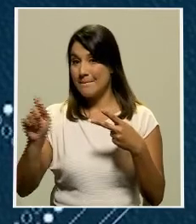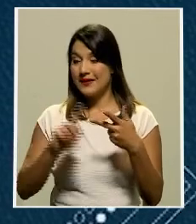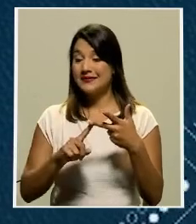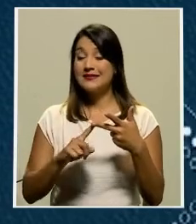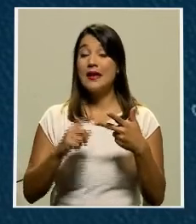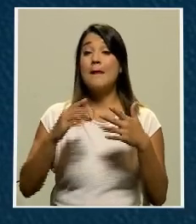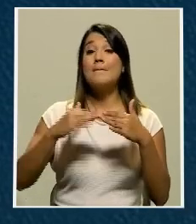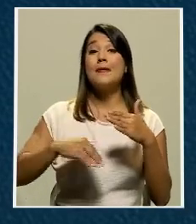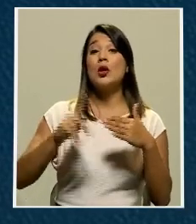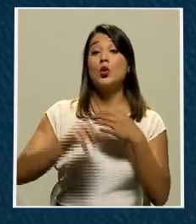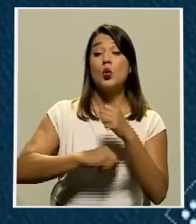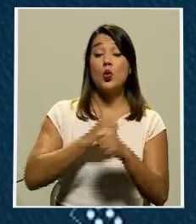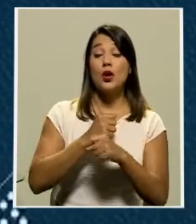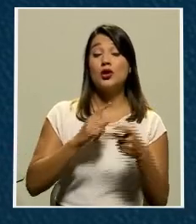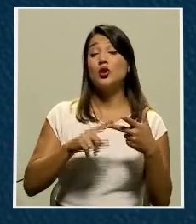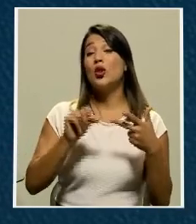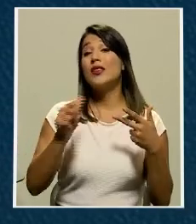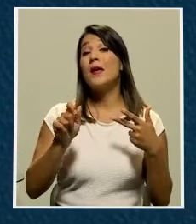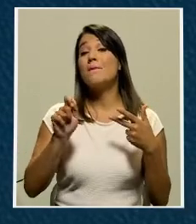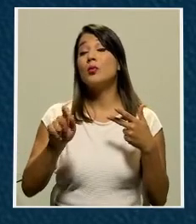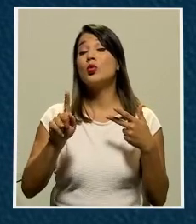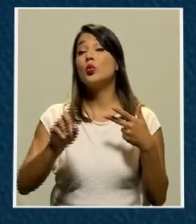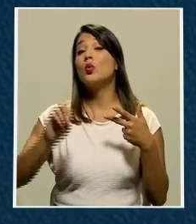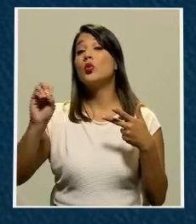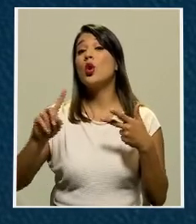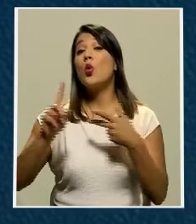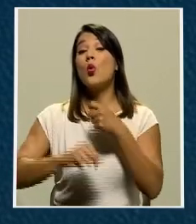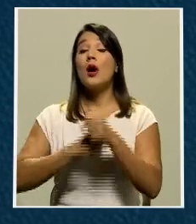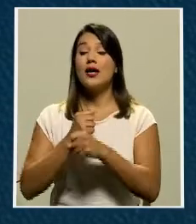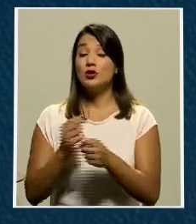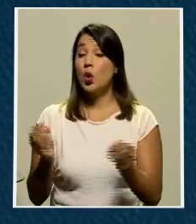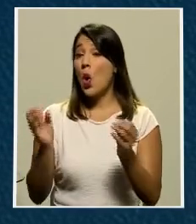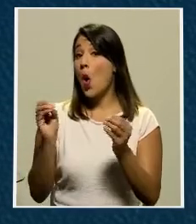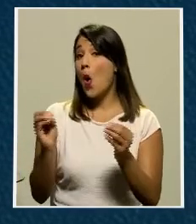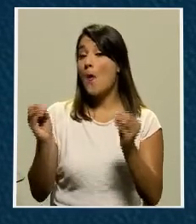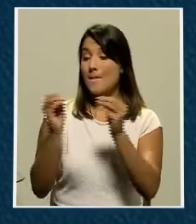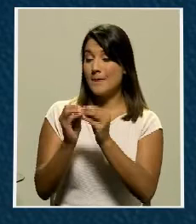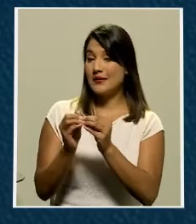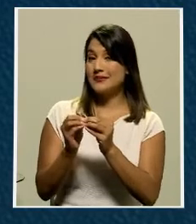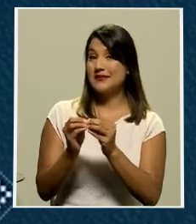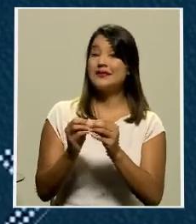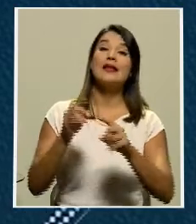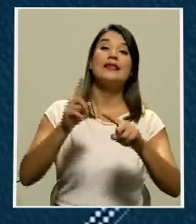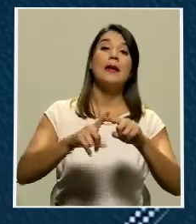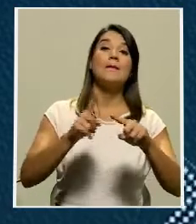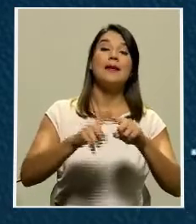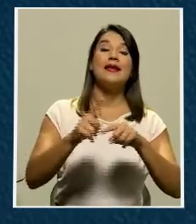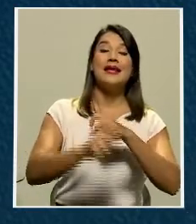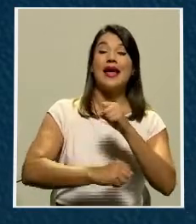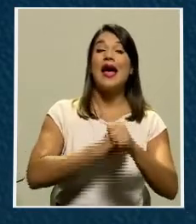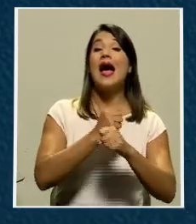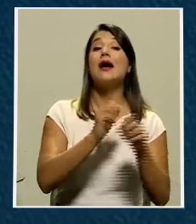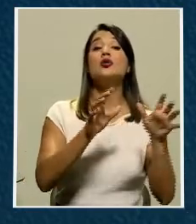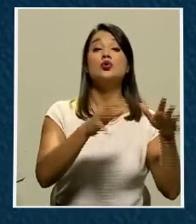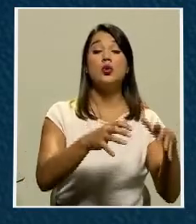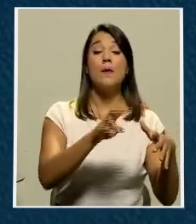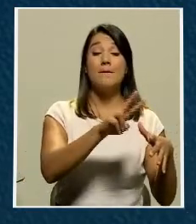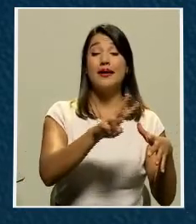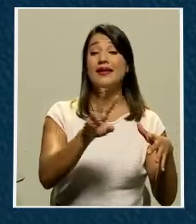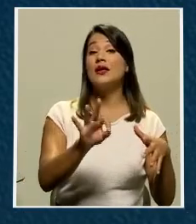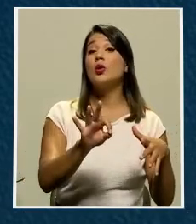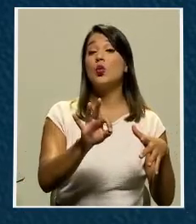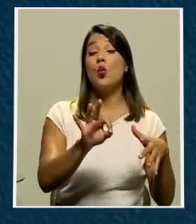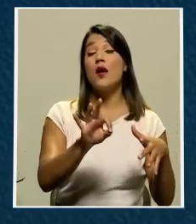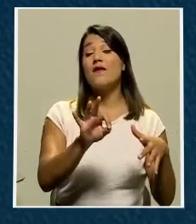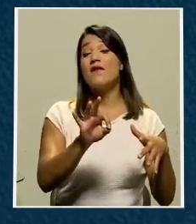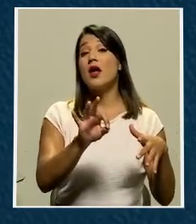,1% un año o más. Por grupo de edad, un 29,8% tienen entre 15 y 24